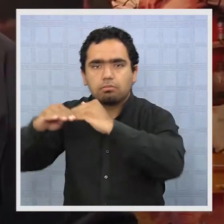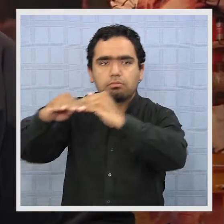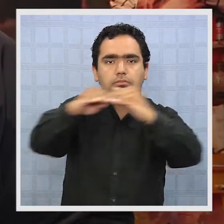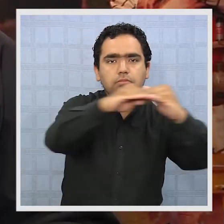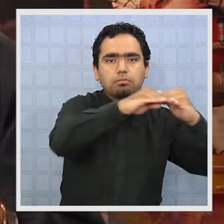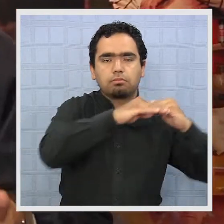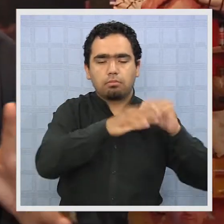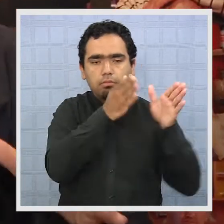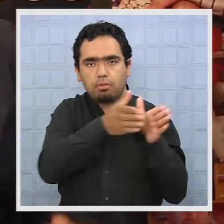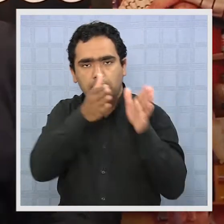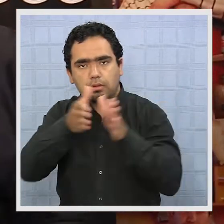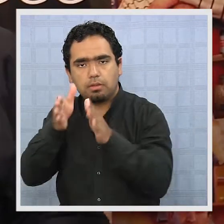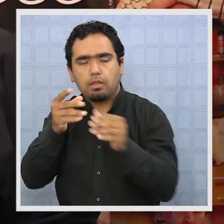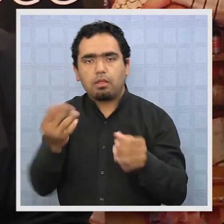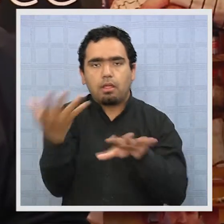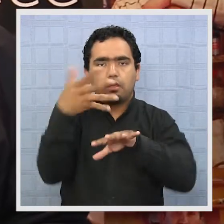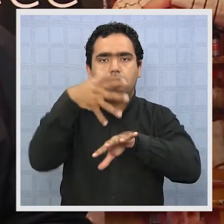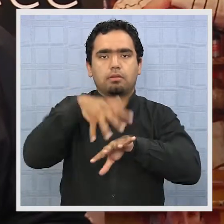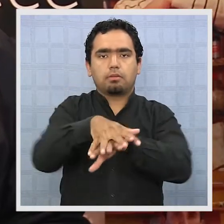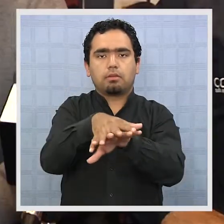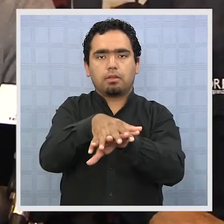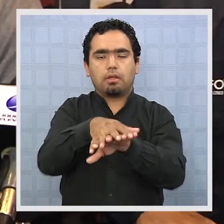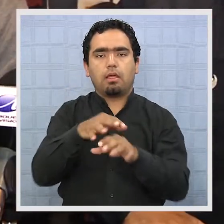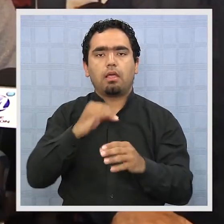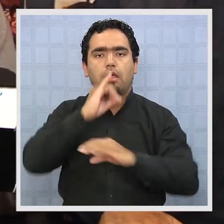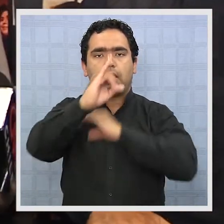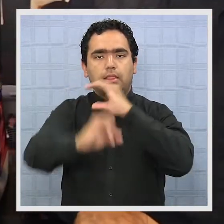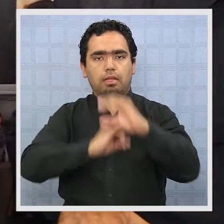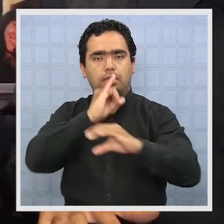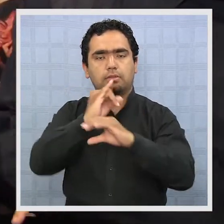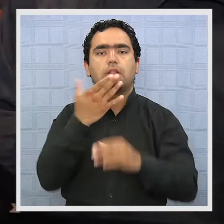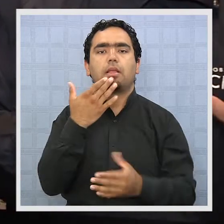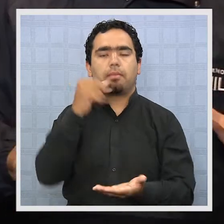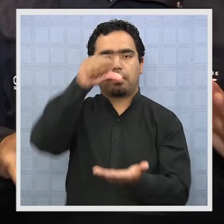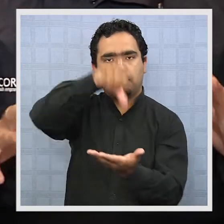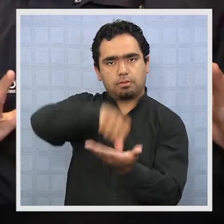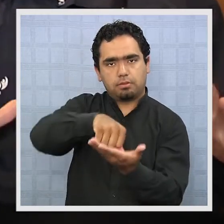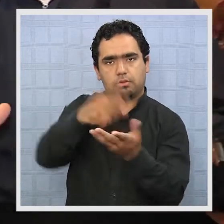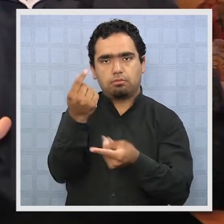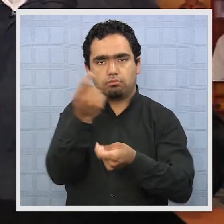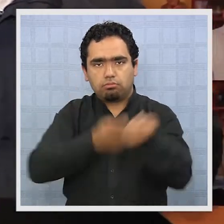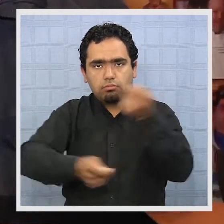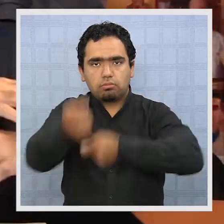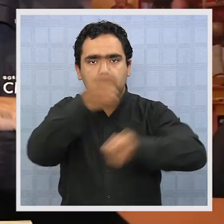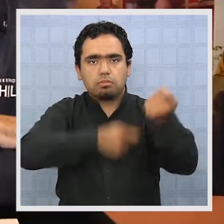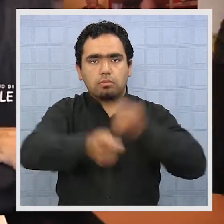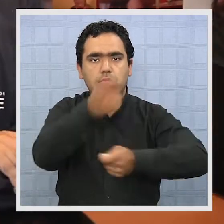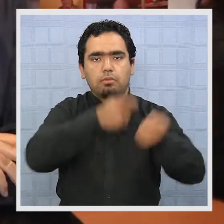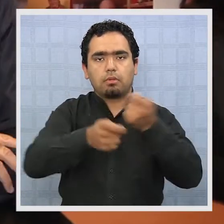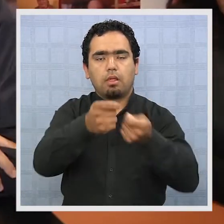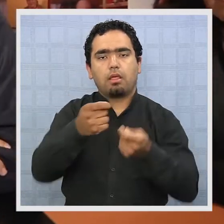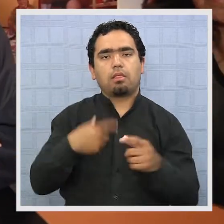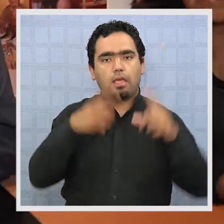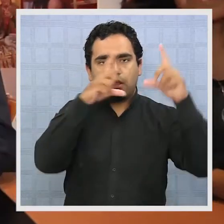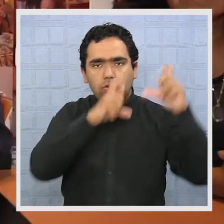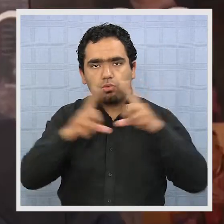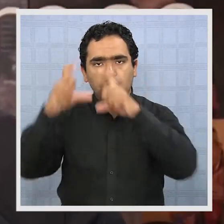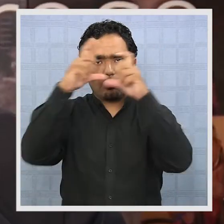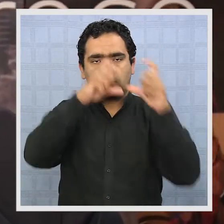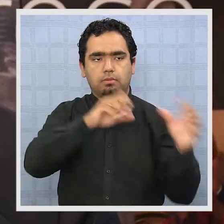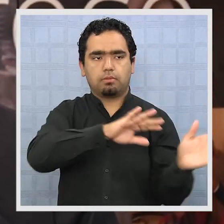de modo que los permitan integrarse al mercado nacional e internacional de la cadena de los operadores turísticos. Y básicamente